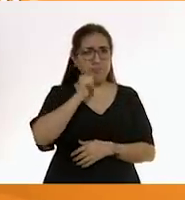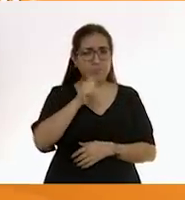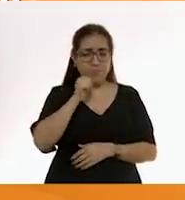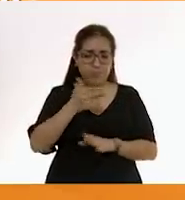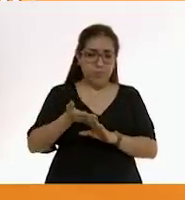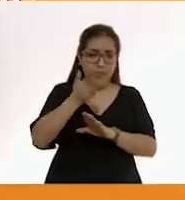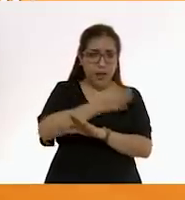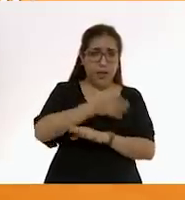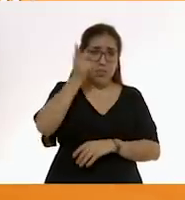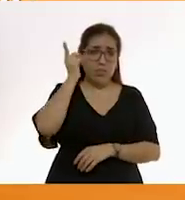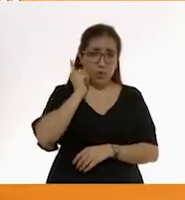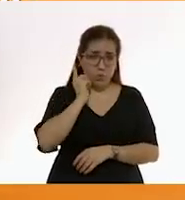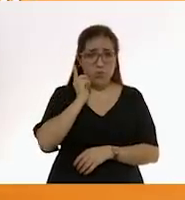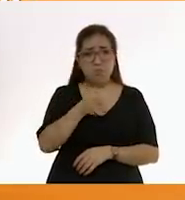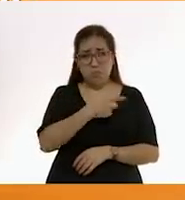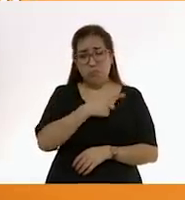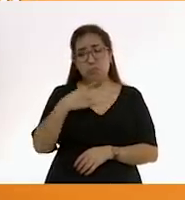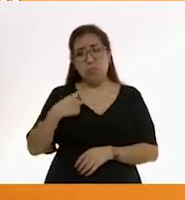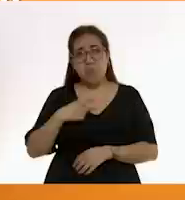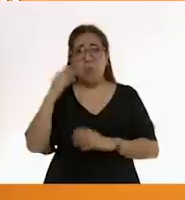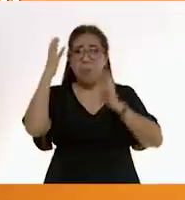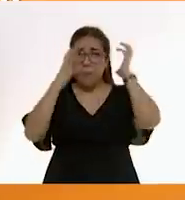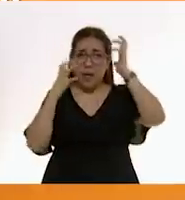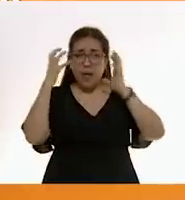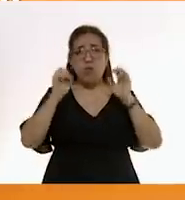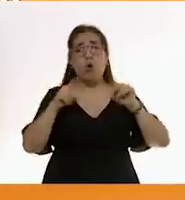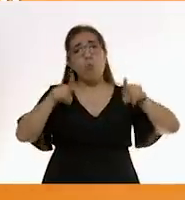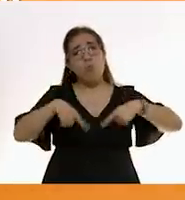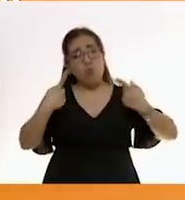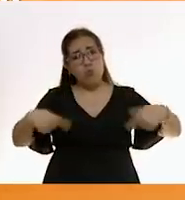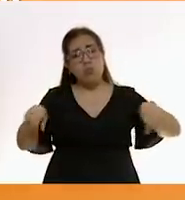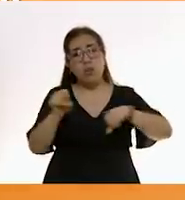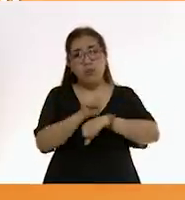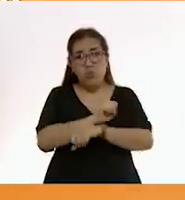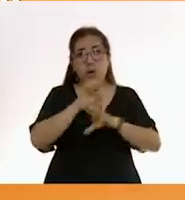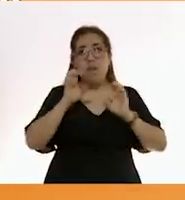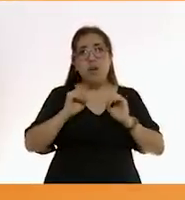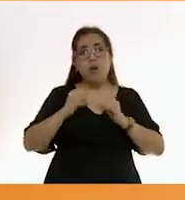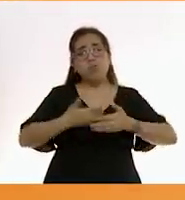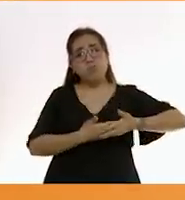relajante para la hora de dormir un baño música suave y arrullos pueden ayudar.